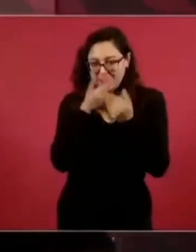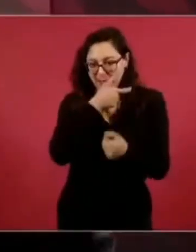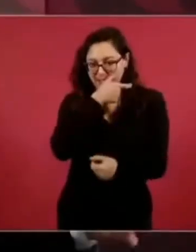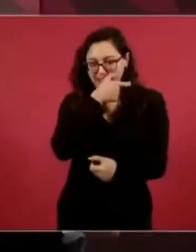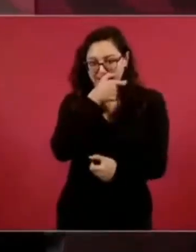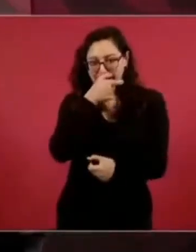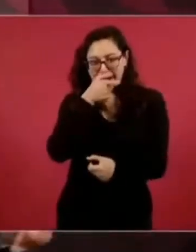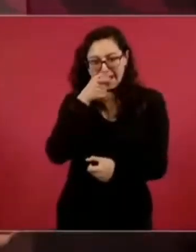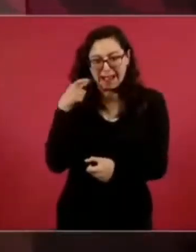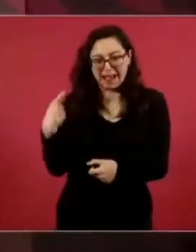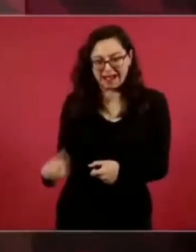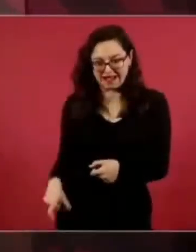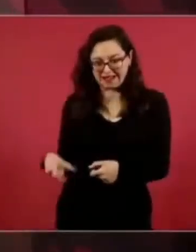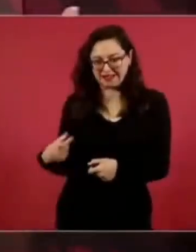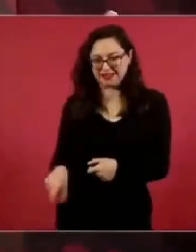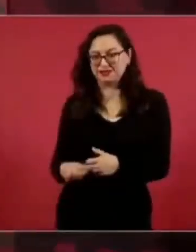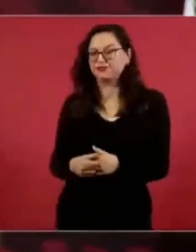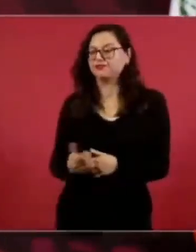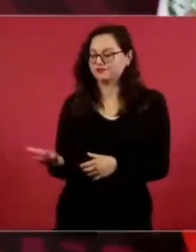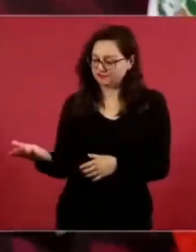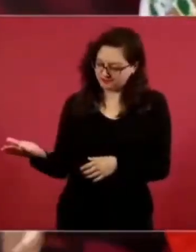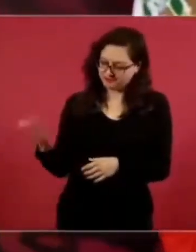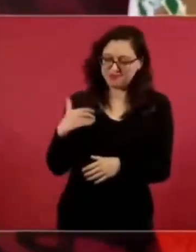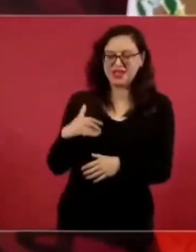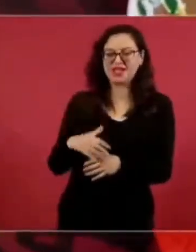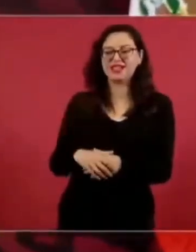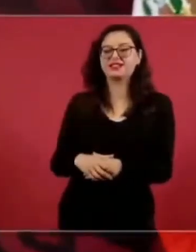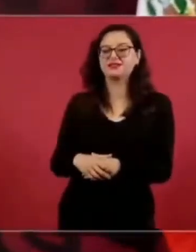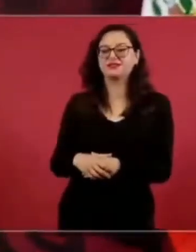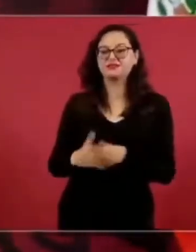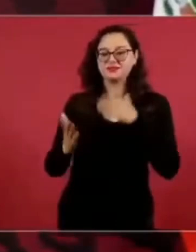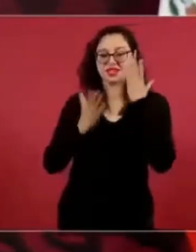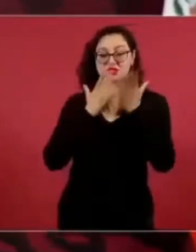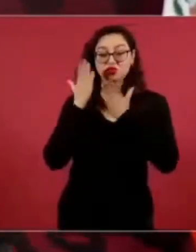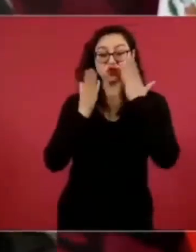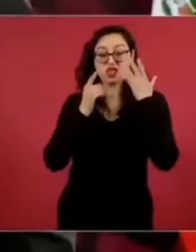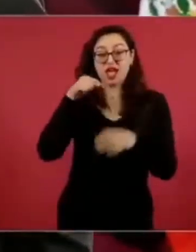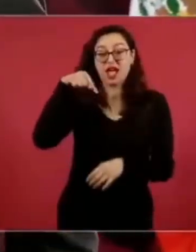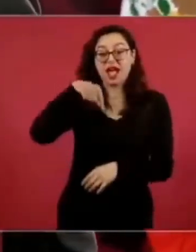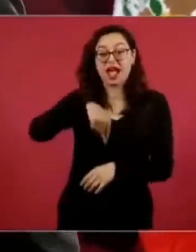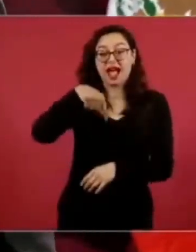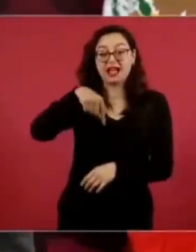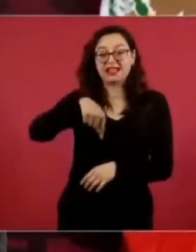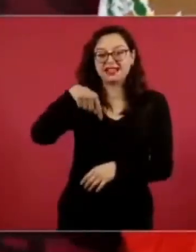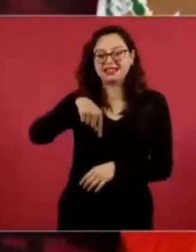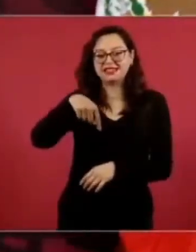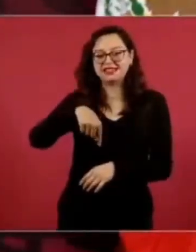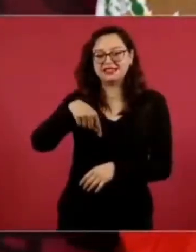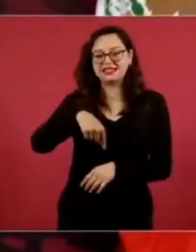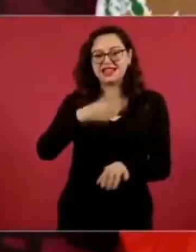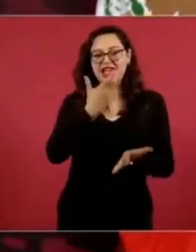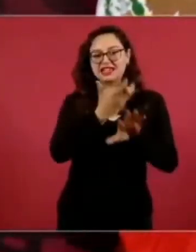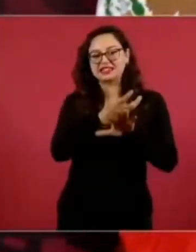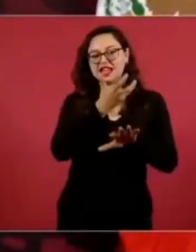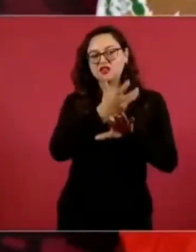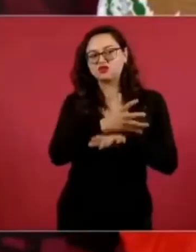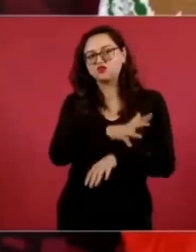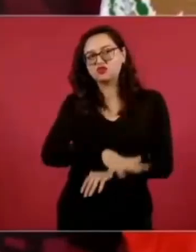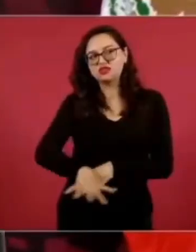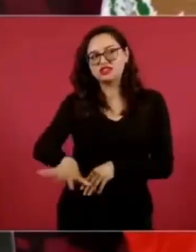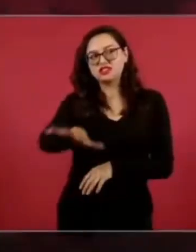estudiar aquí, que conozcan y que se entusiasmen con el estilo de vida